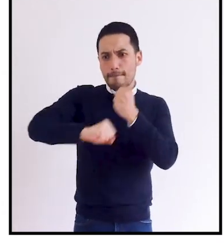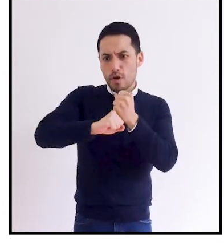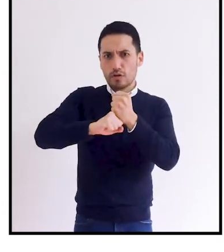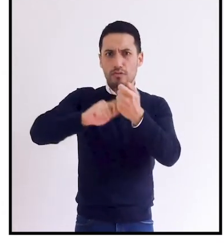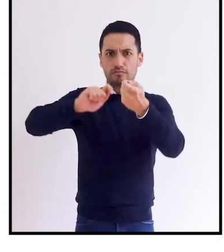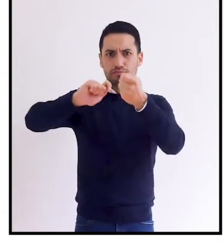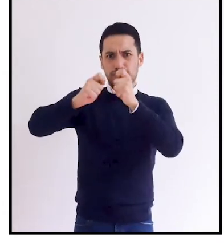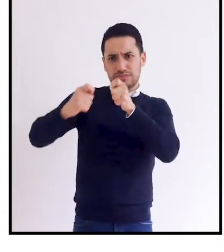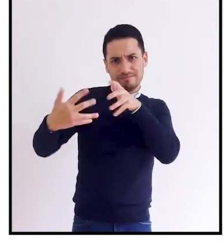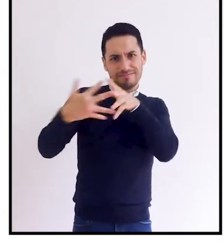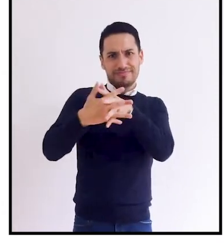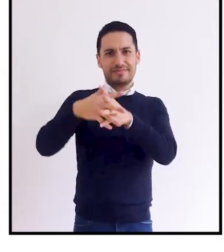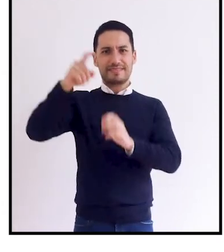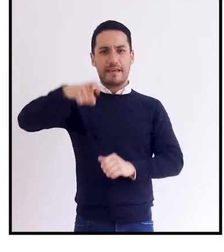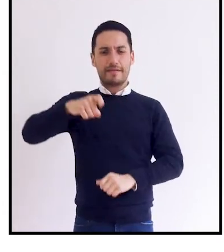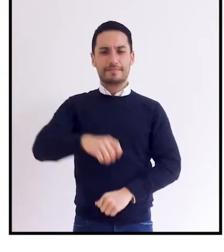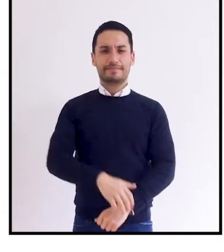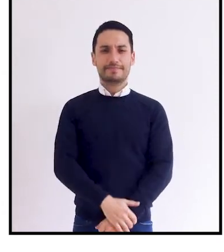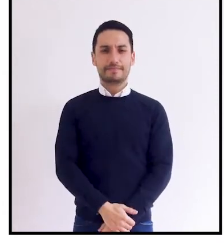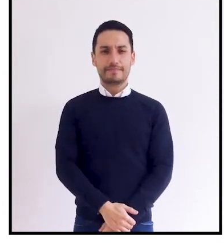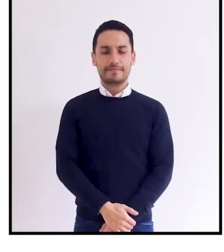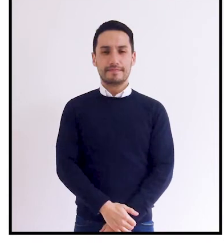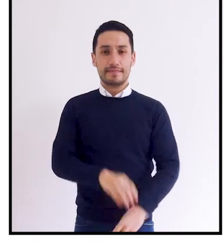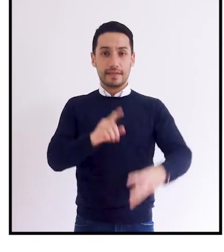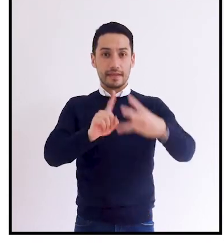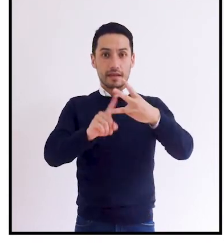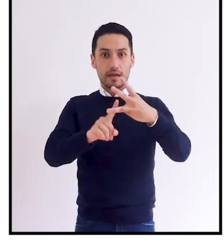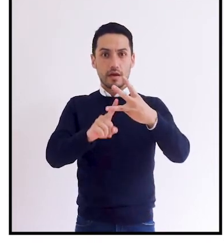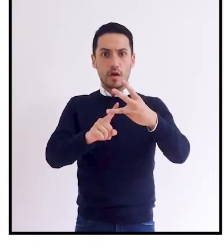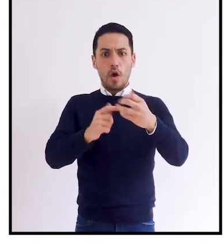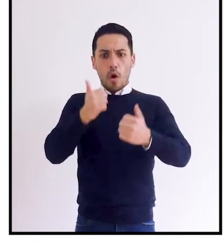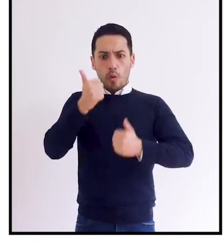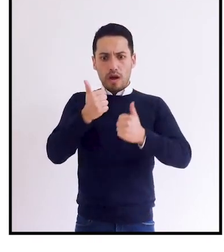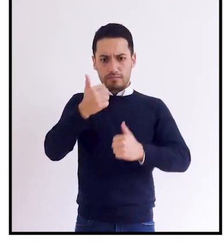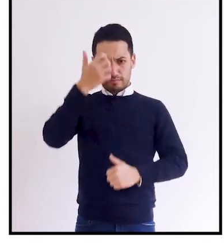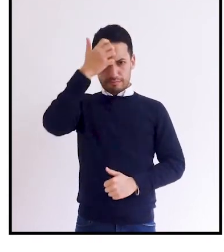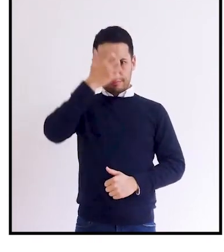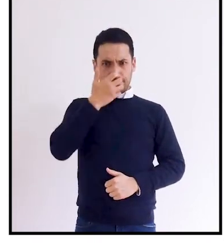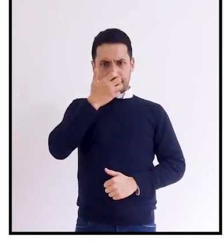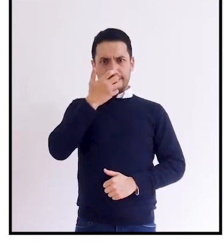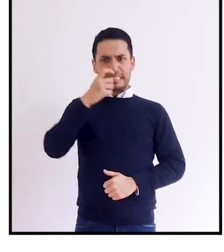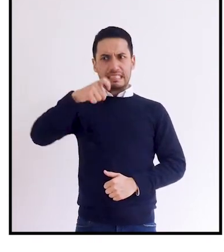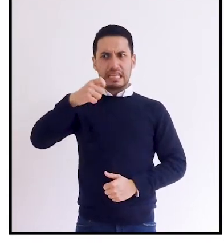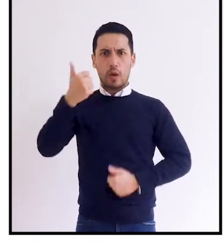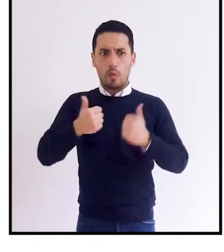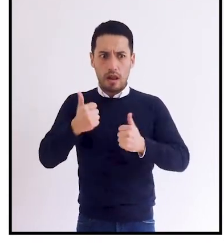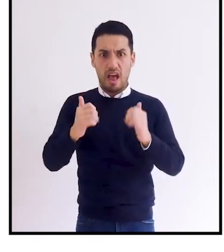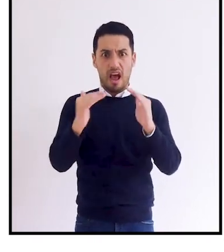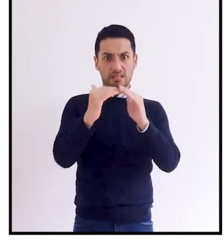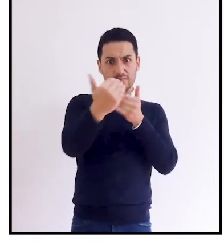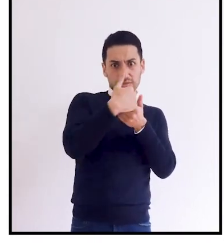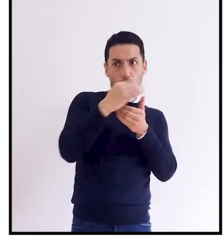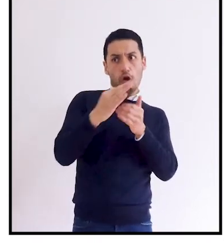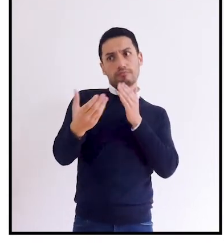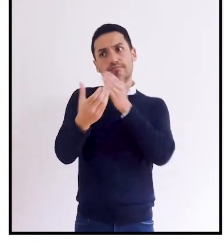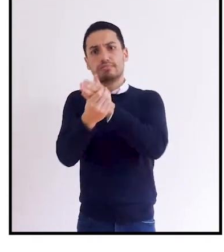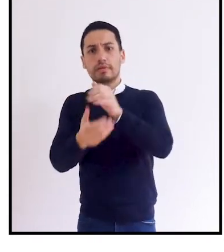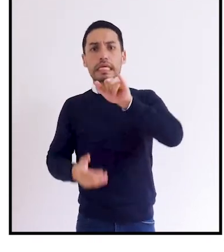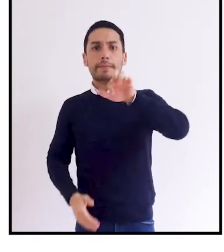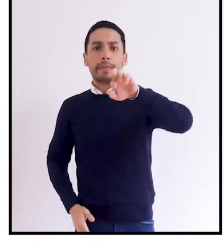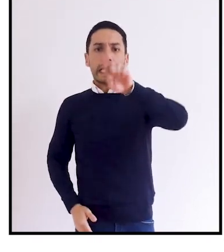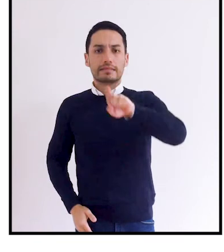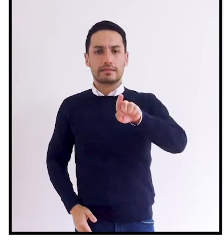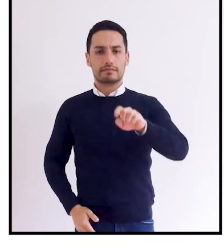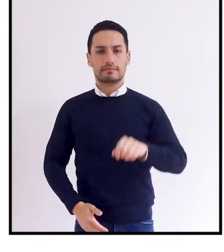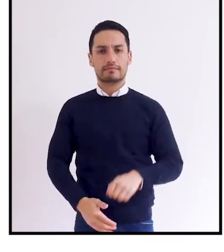ajustes razonables. Tercero, tipo de valoración que la persona necesita, en casa o en la EPS.